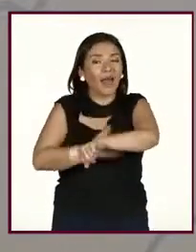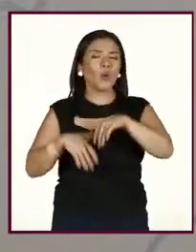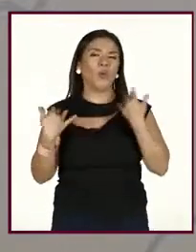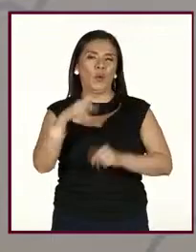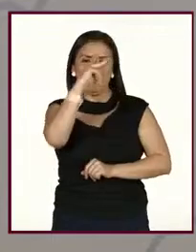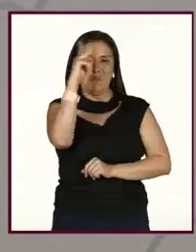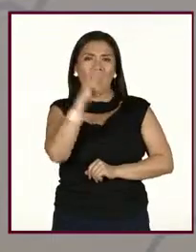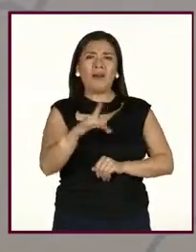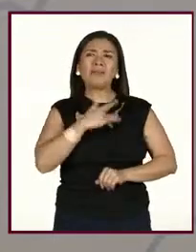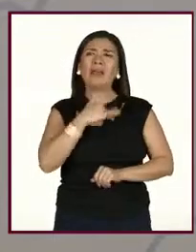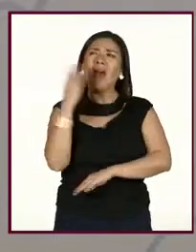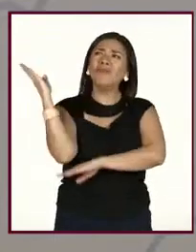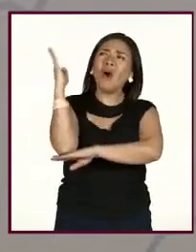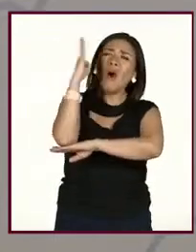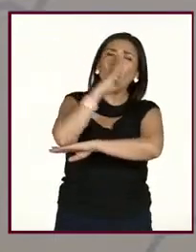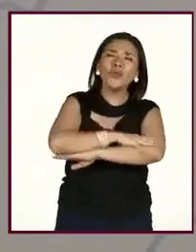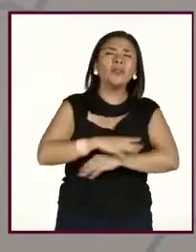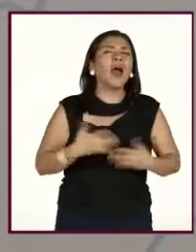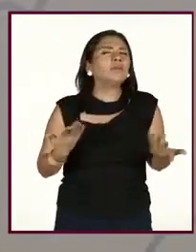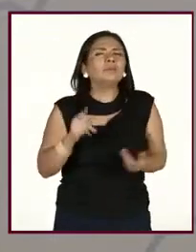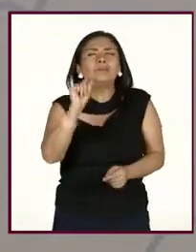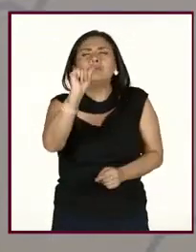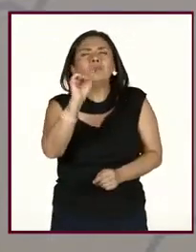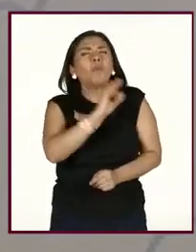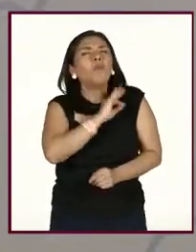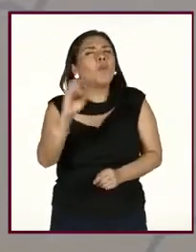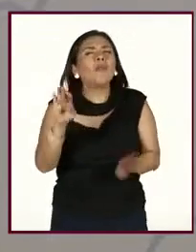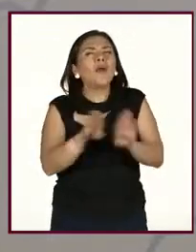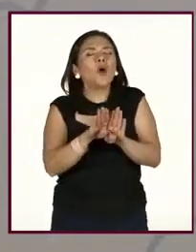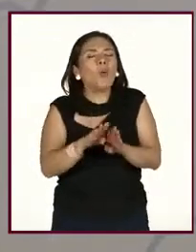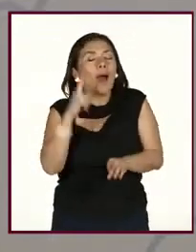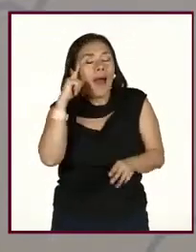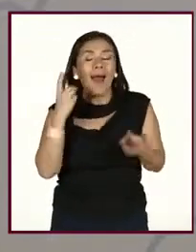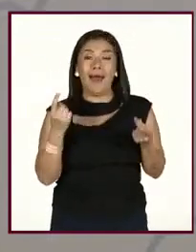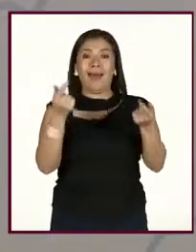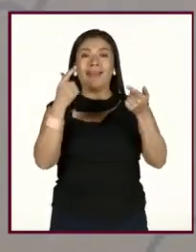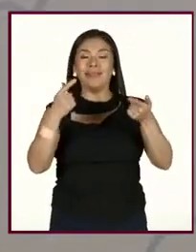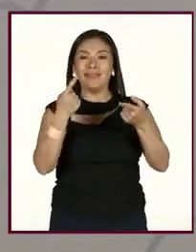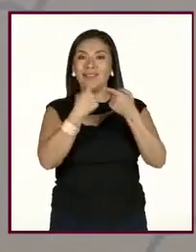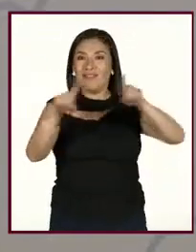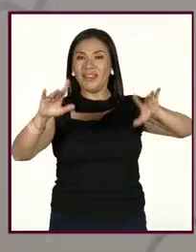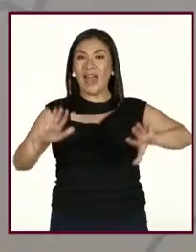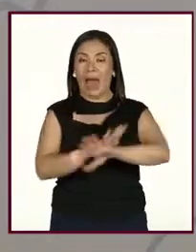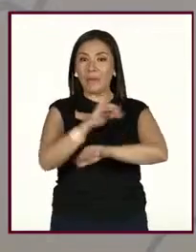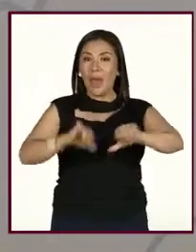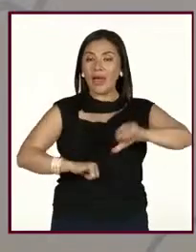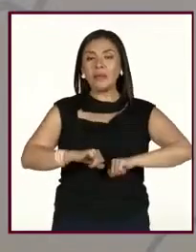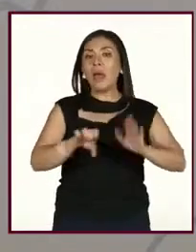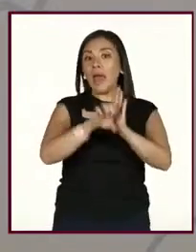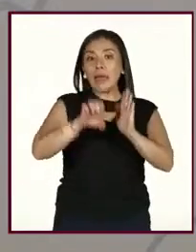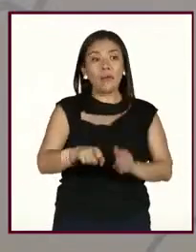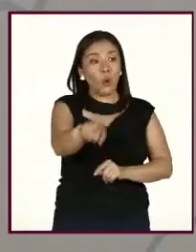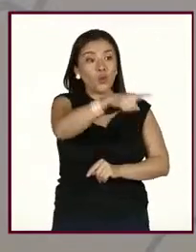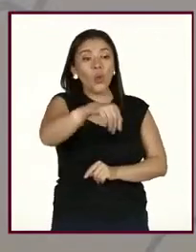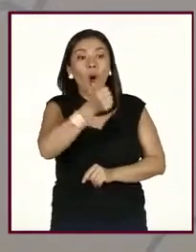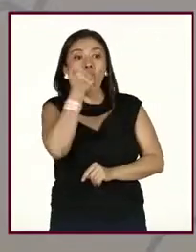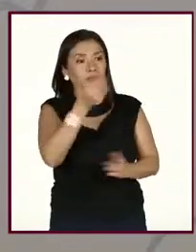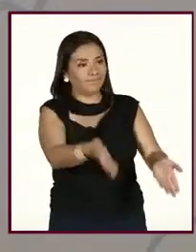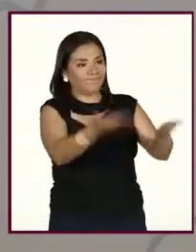ha sido como todo el día. Y a lo mejor una forma de activar, pues, es que se levanten los alumnos,